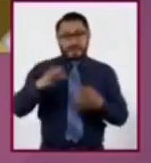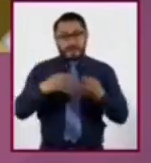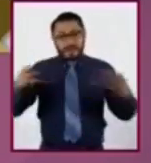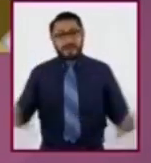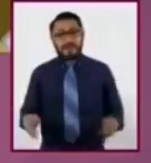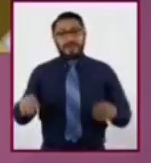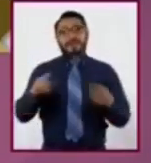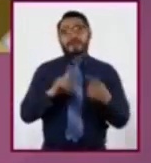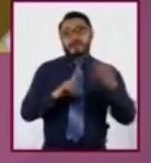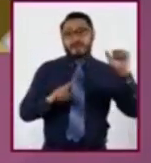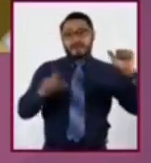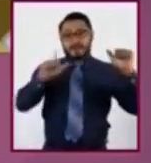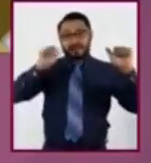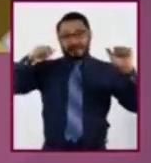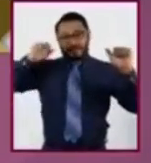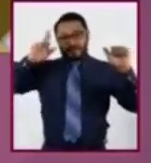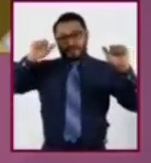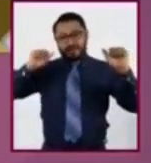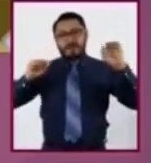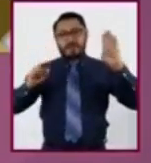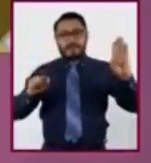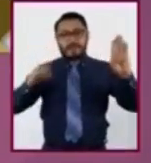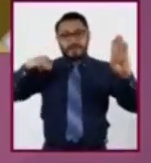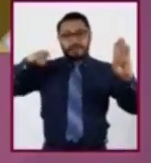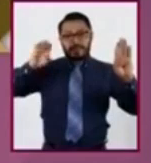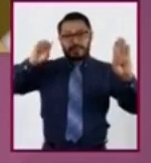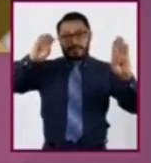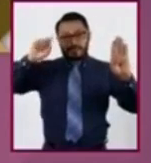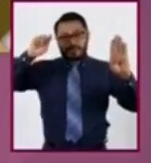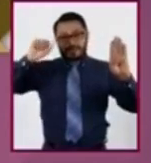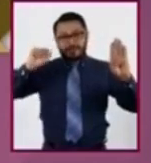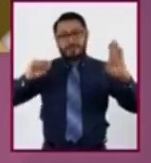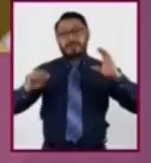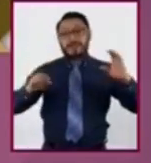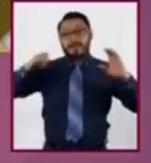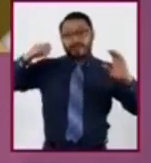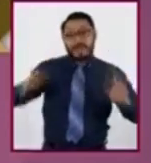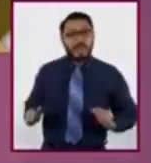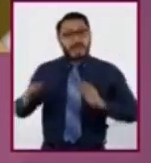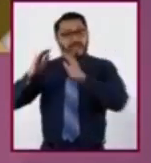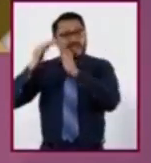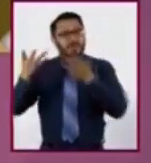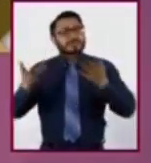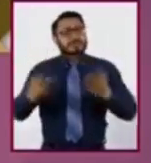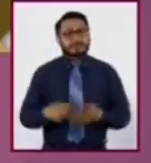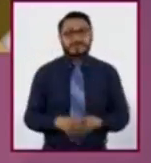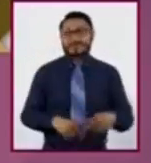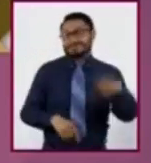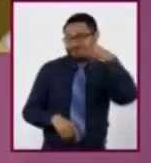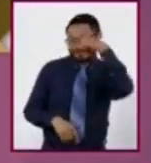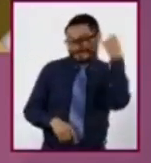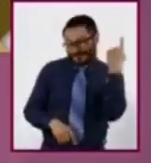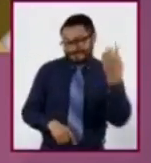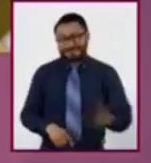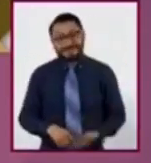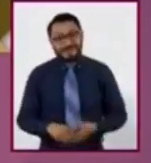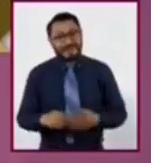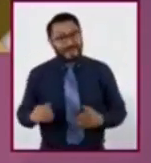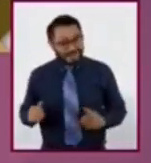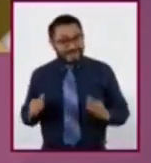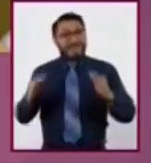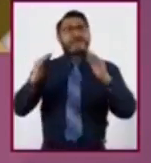llanura. B, meseta. C, montaña. Esta es muy fácil. Las